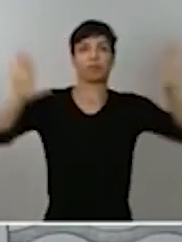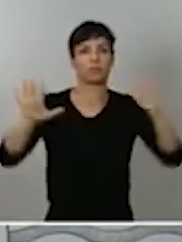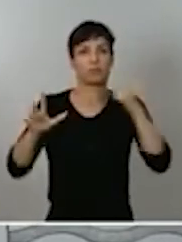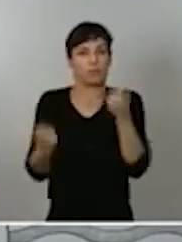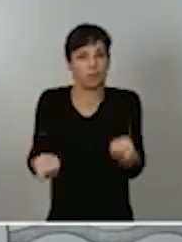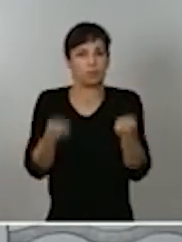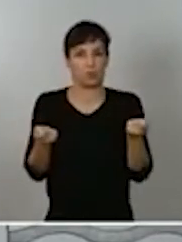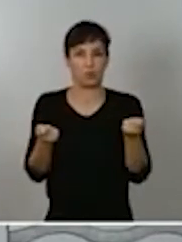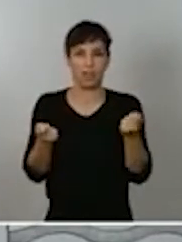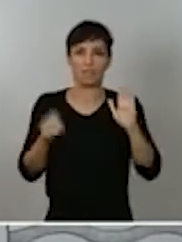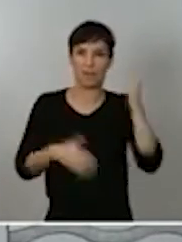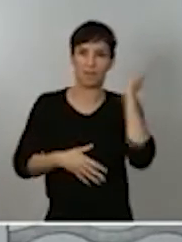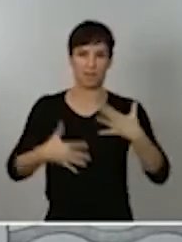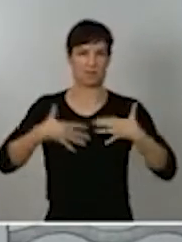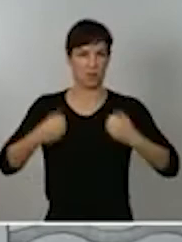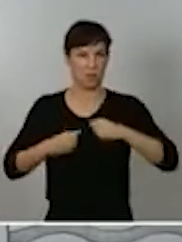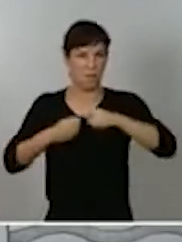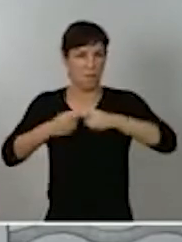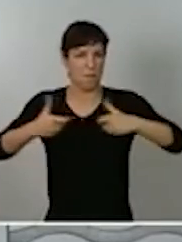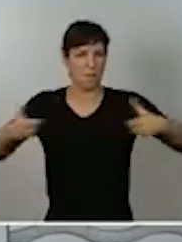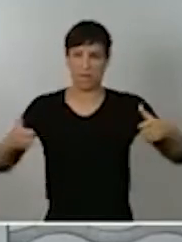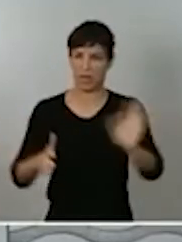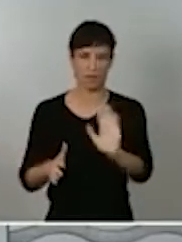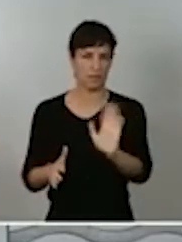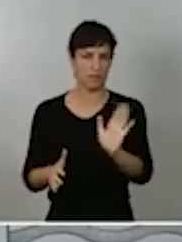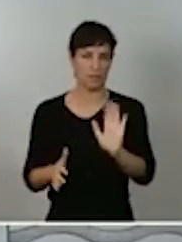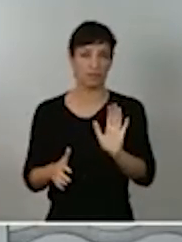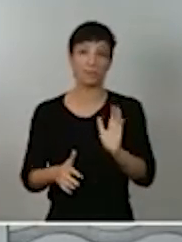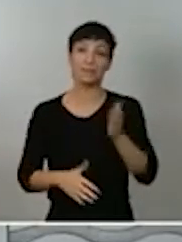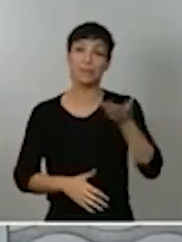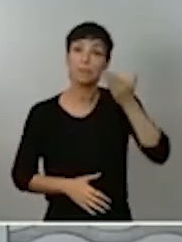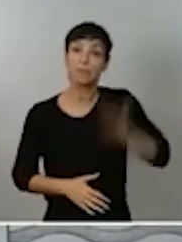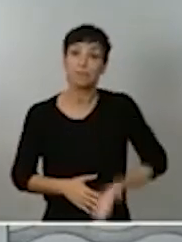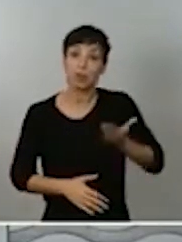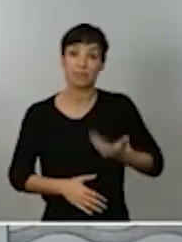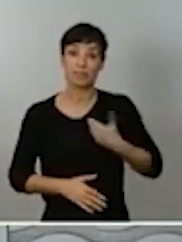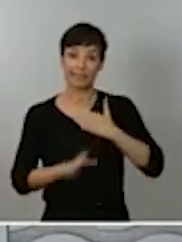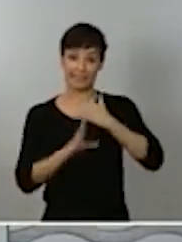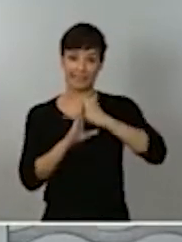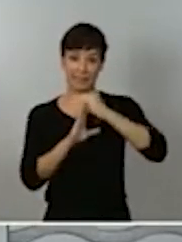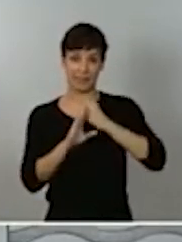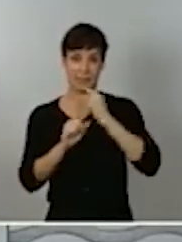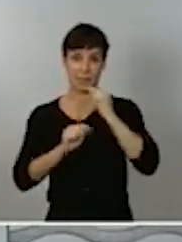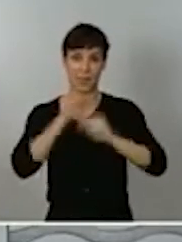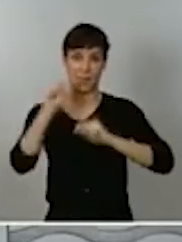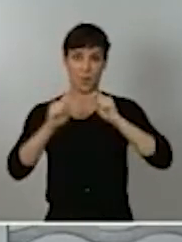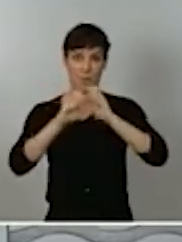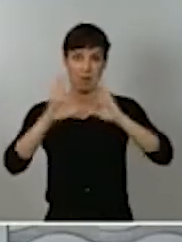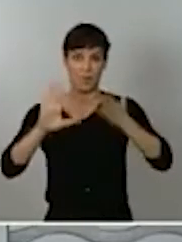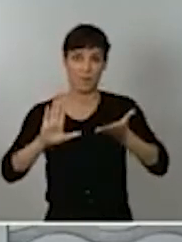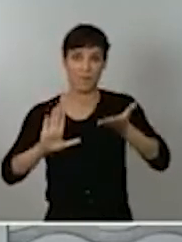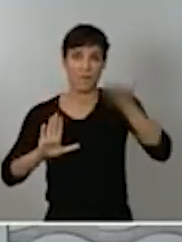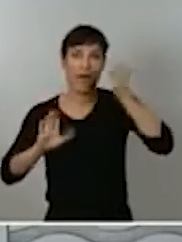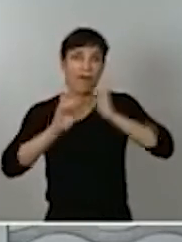personas. Es muy importante que el nivel de contagios altos de Madrid no se extienda por el resto de España.